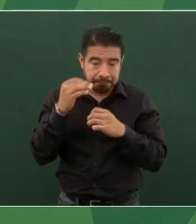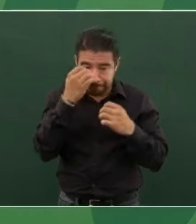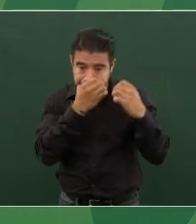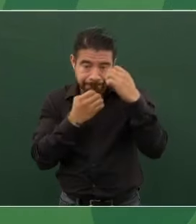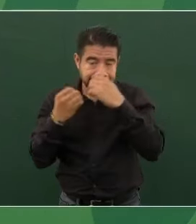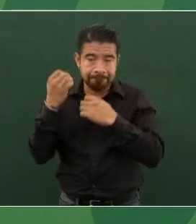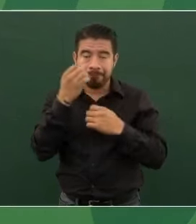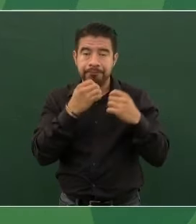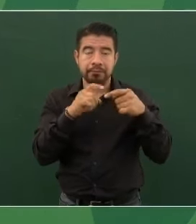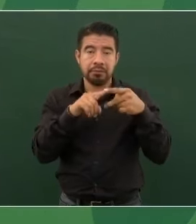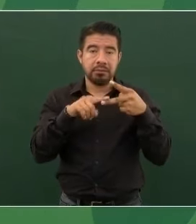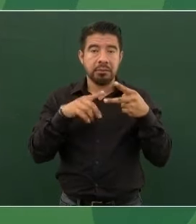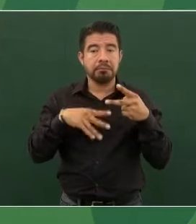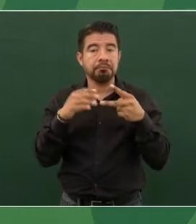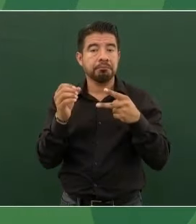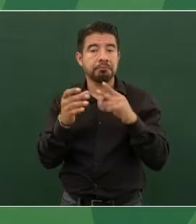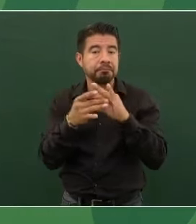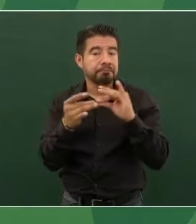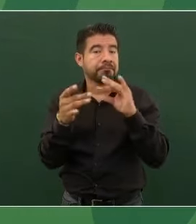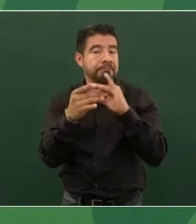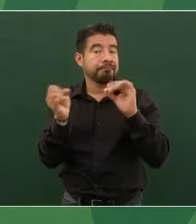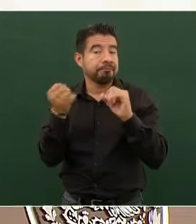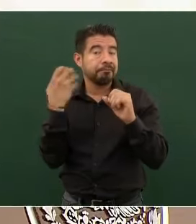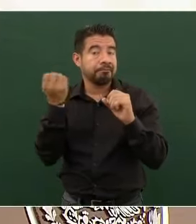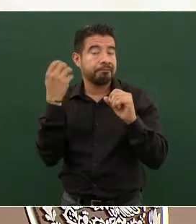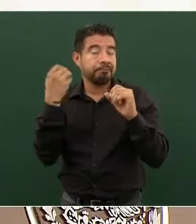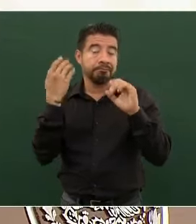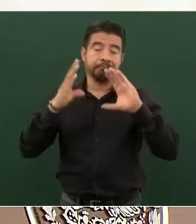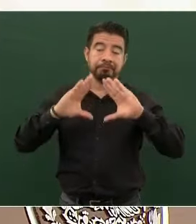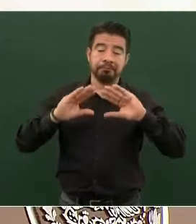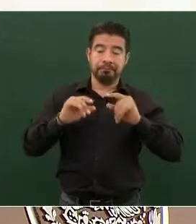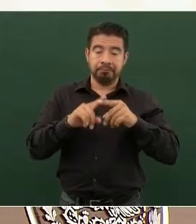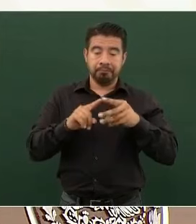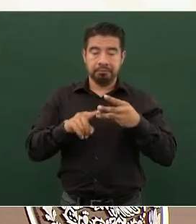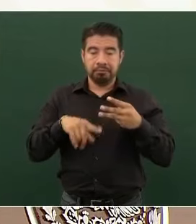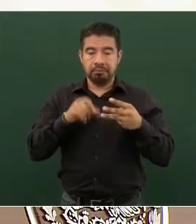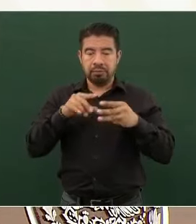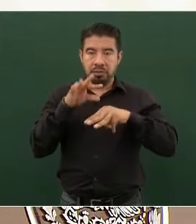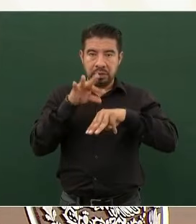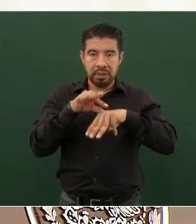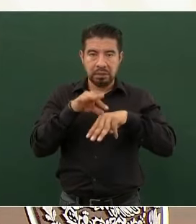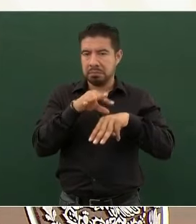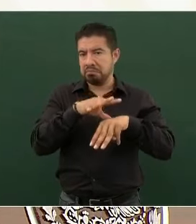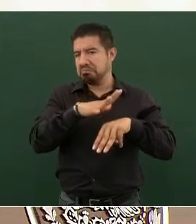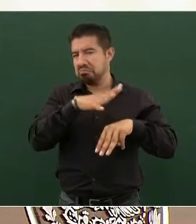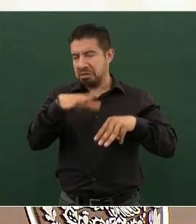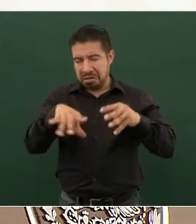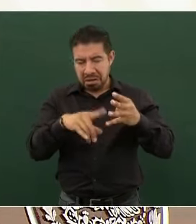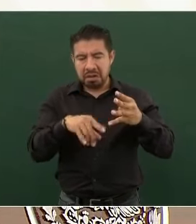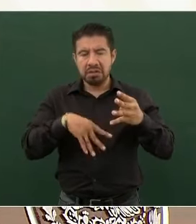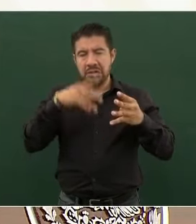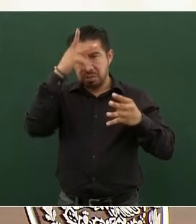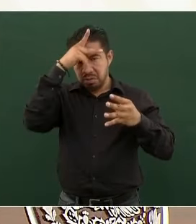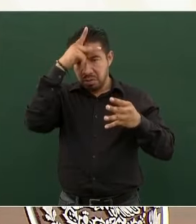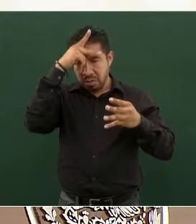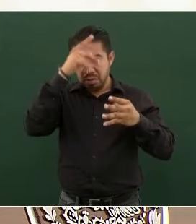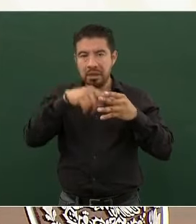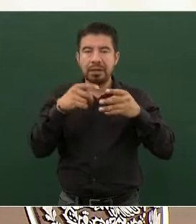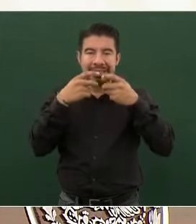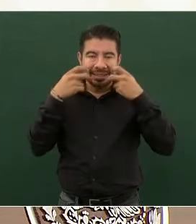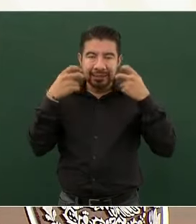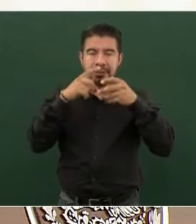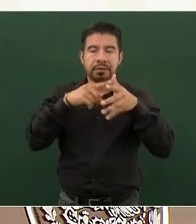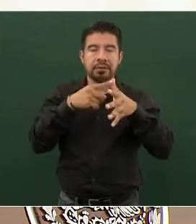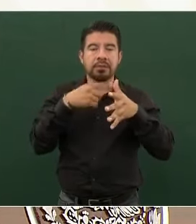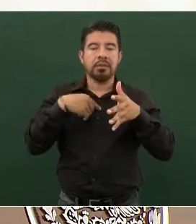atenciones. También podemos decir que damos medicina general, psicología, odontología, peluquería, pláticas